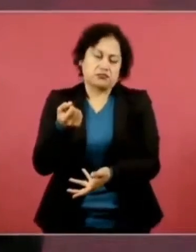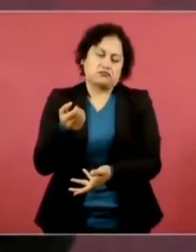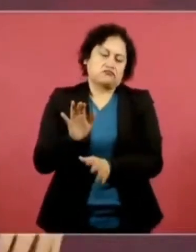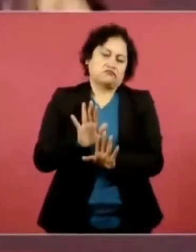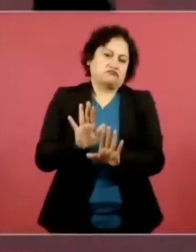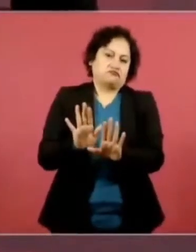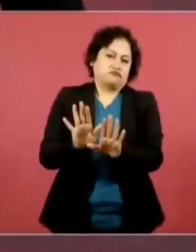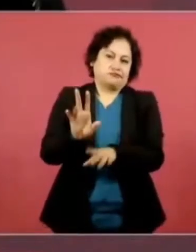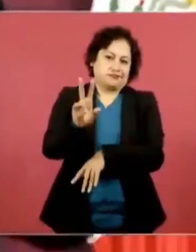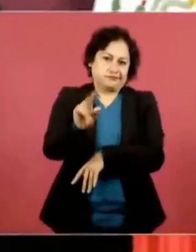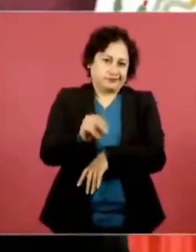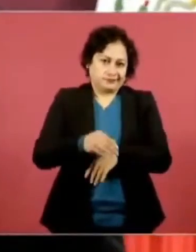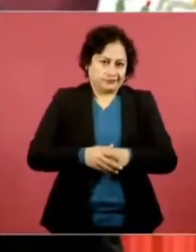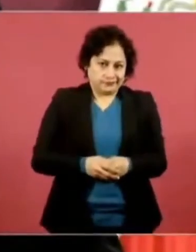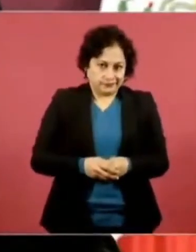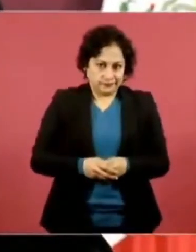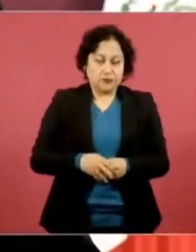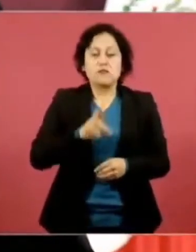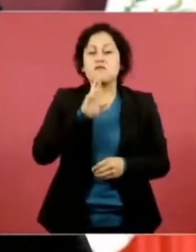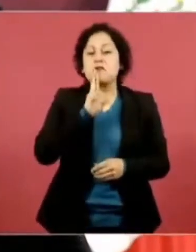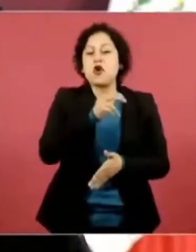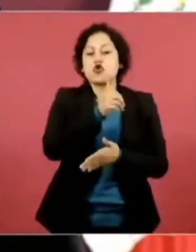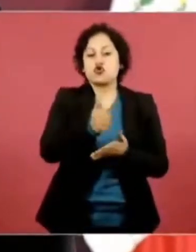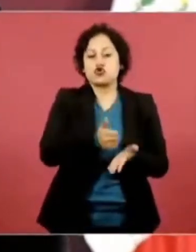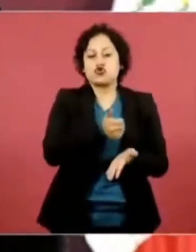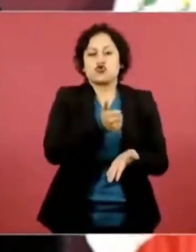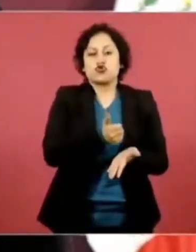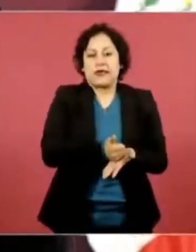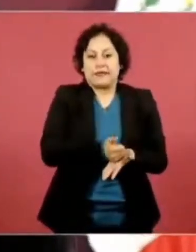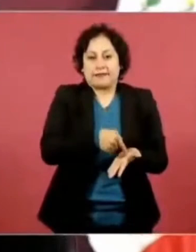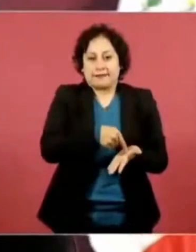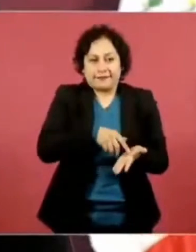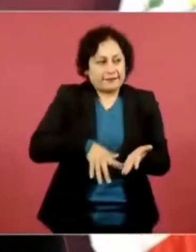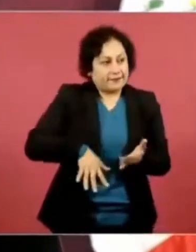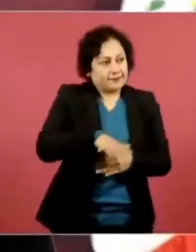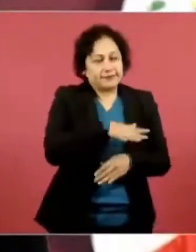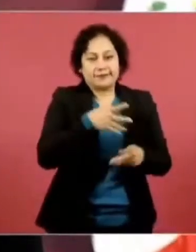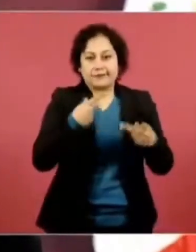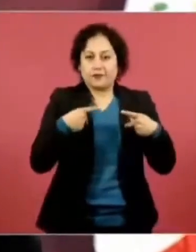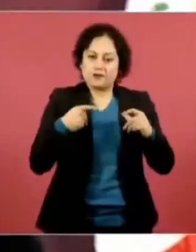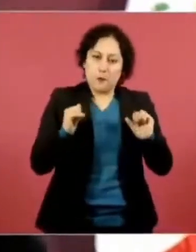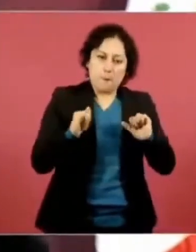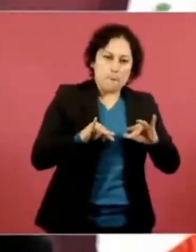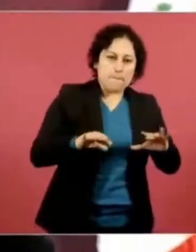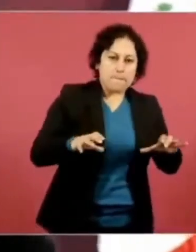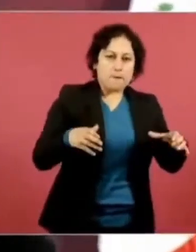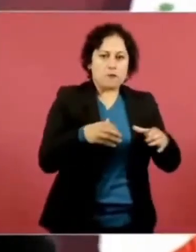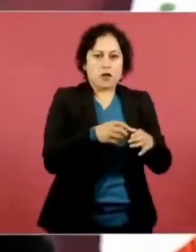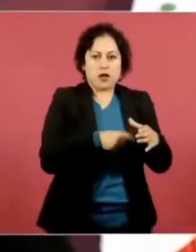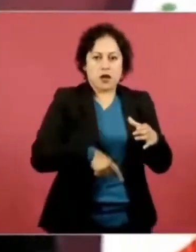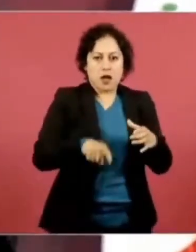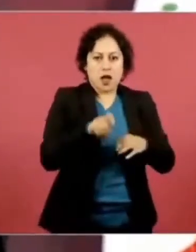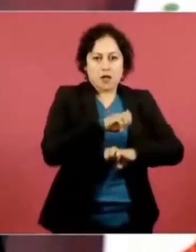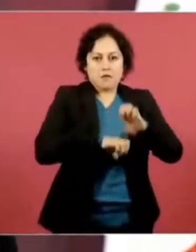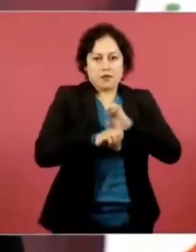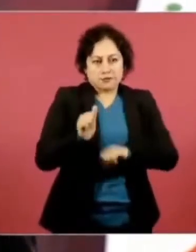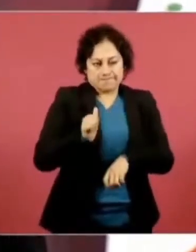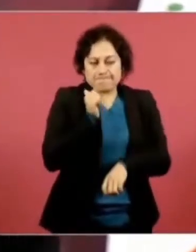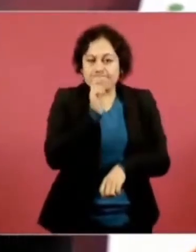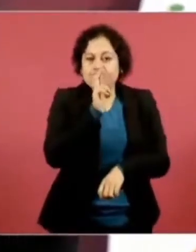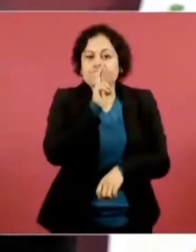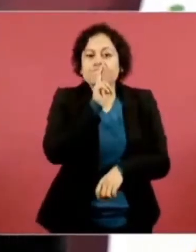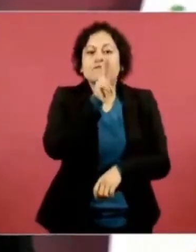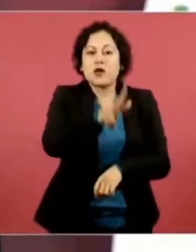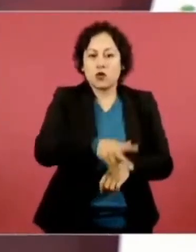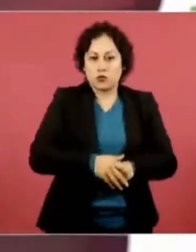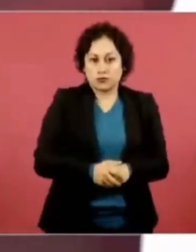En los pueblos, no. A veces ni en las cabeceras municipales. O sólo en la cabecera,